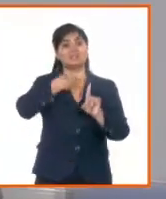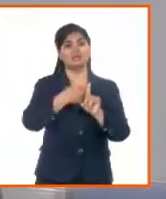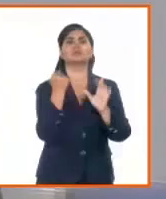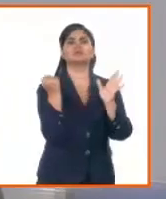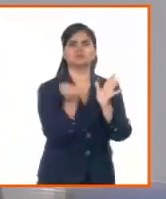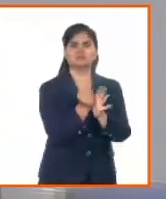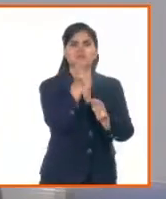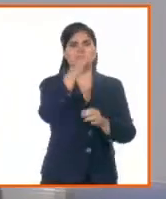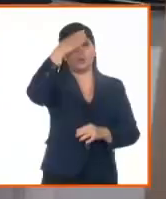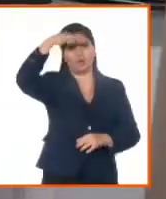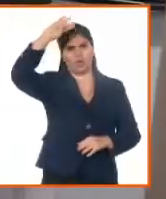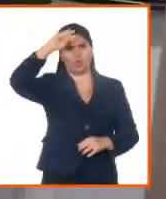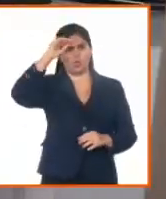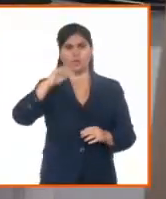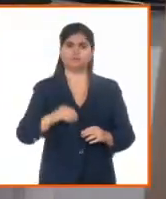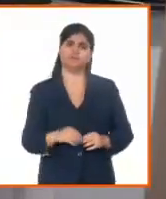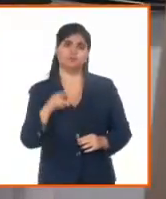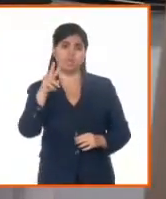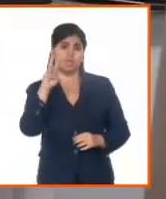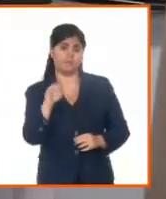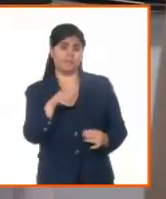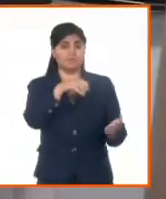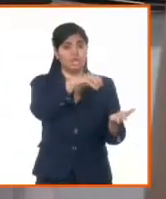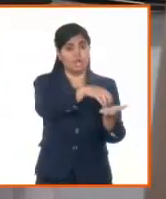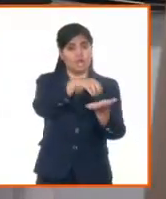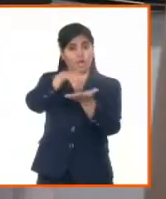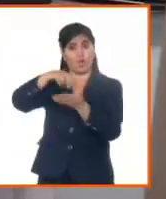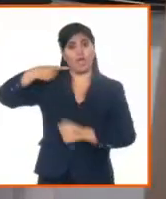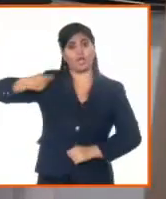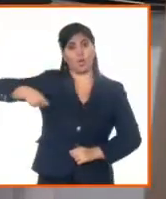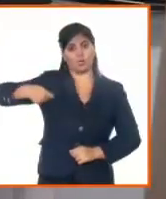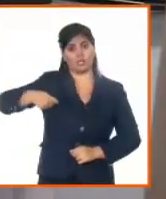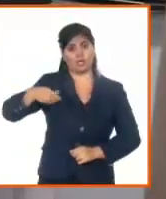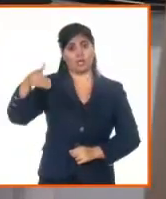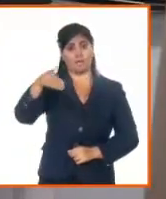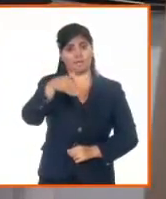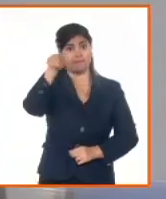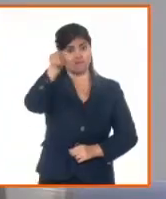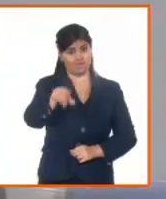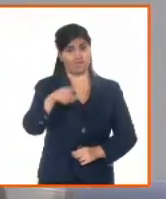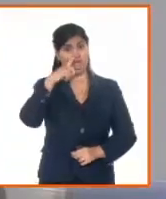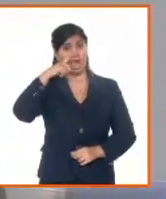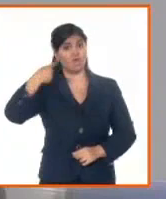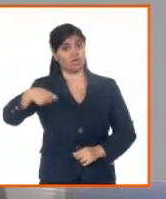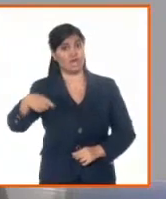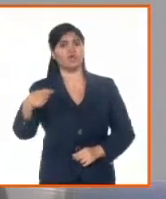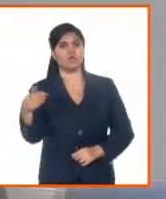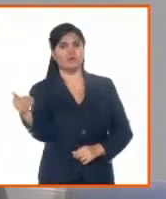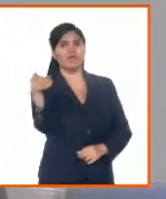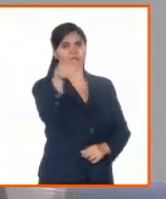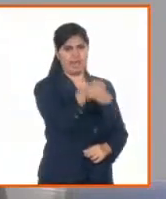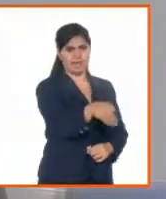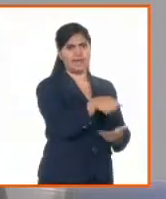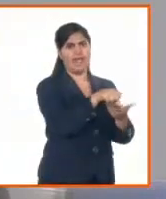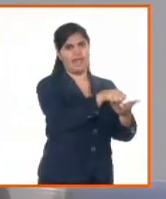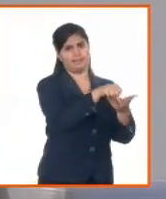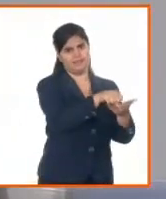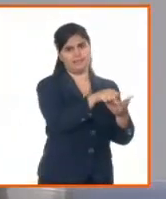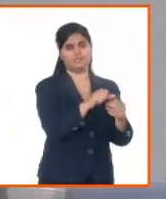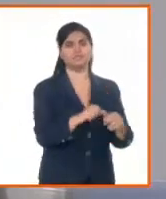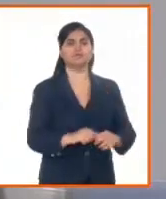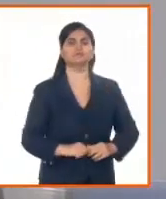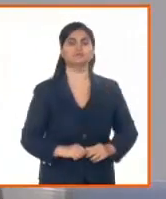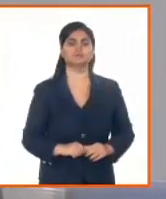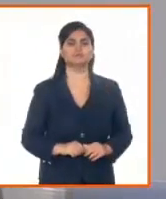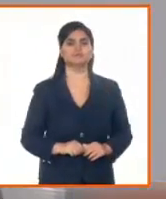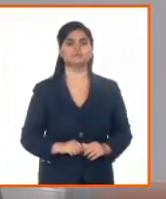de 20 figuras, instituciones jurídicas donde interviene el notario, también tiene impacto en los registradores civiles, impacto en el registro